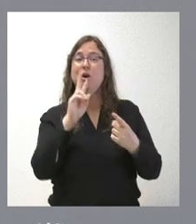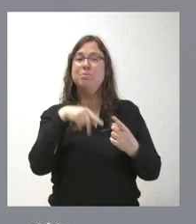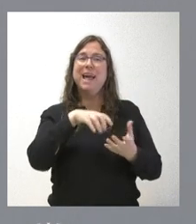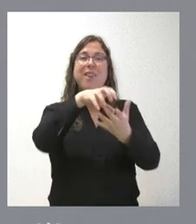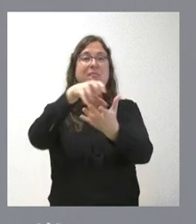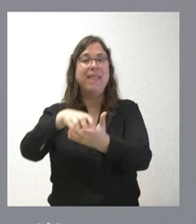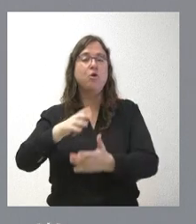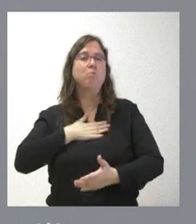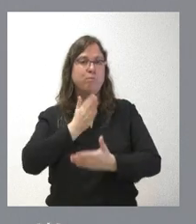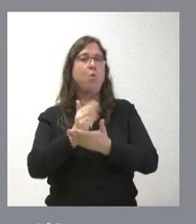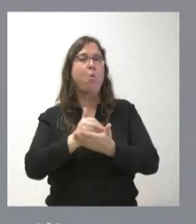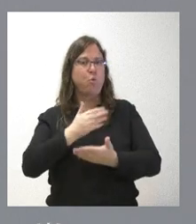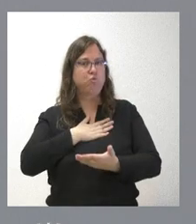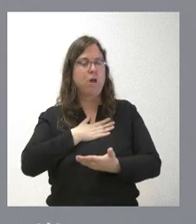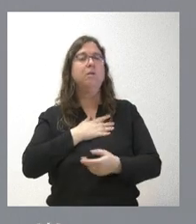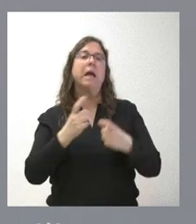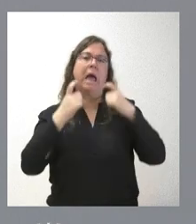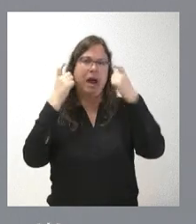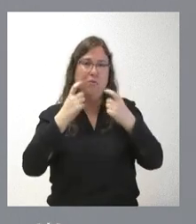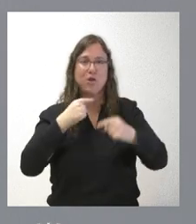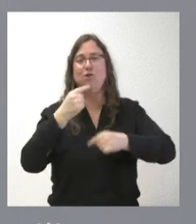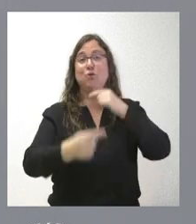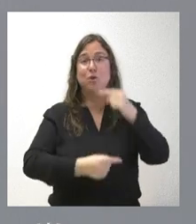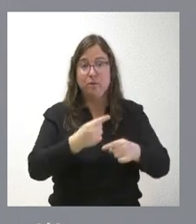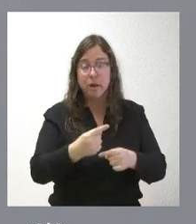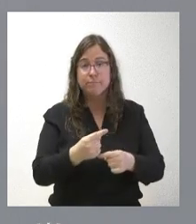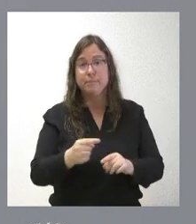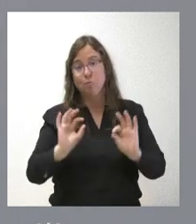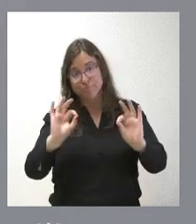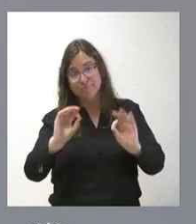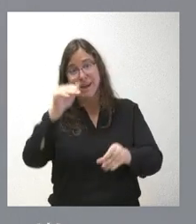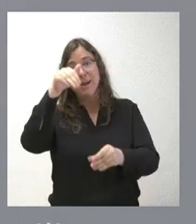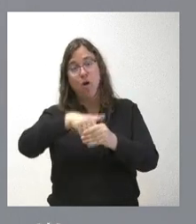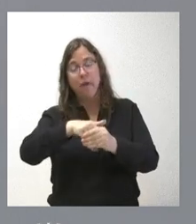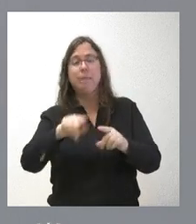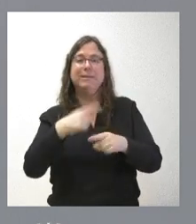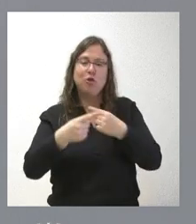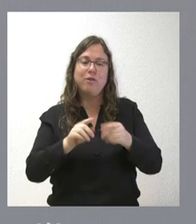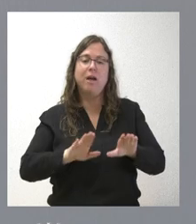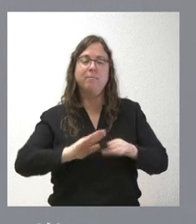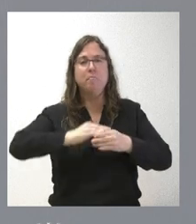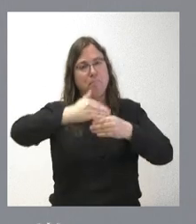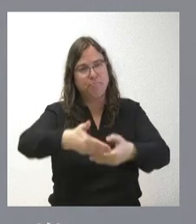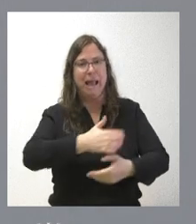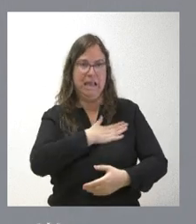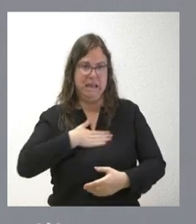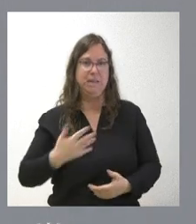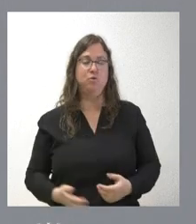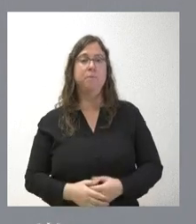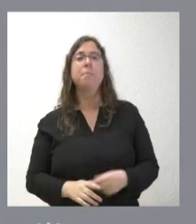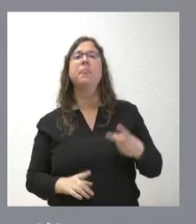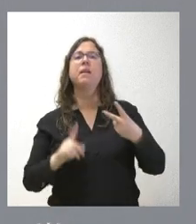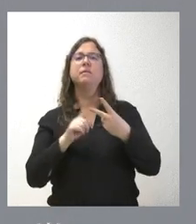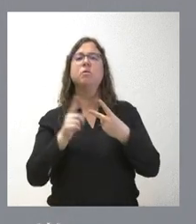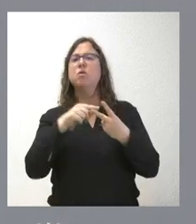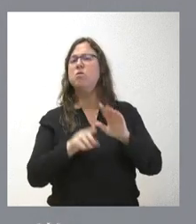de la Junta de Castilla y León, pues, hacemos el esfuerzo todos los días, no solo por la jornada electoral, de eliminar las barreras. El segundo de los aspectos. Nosotros tenemos una